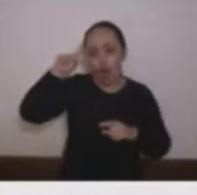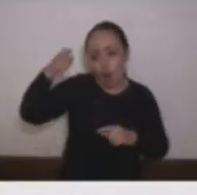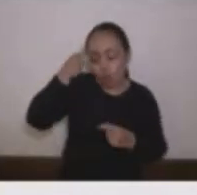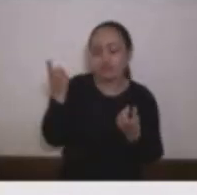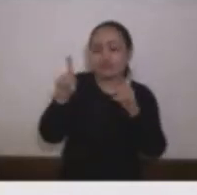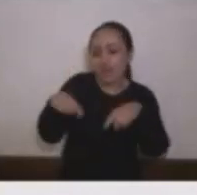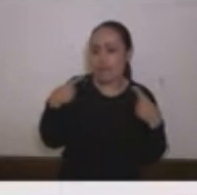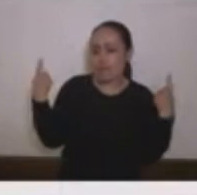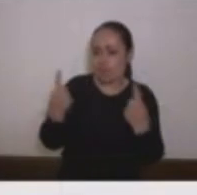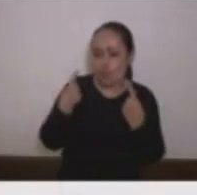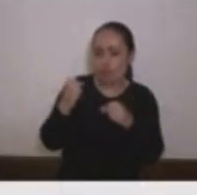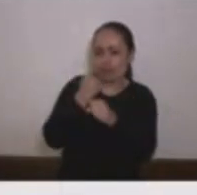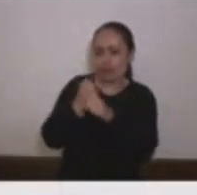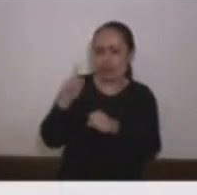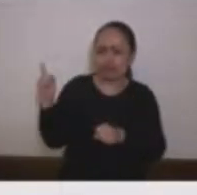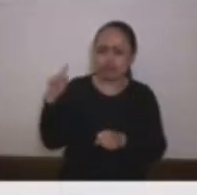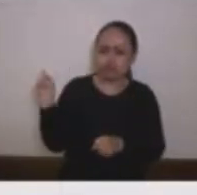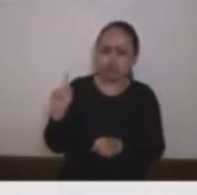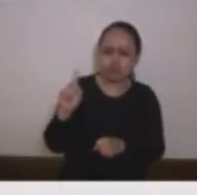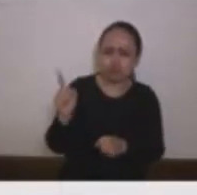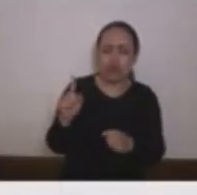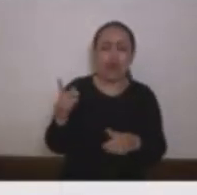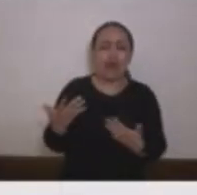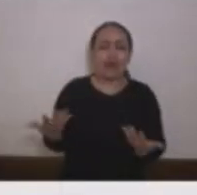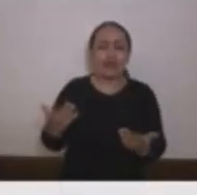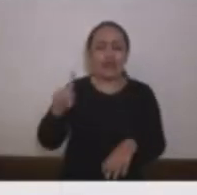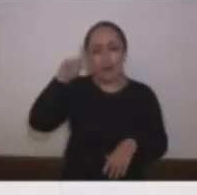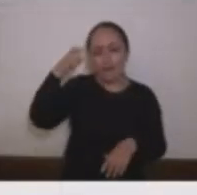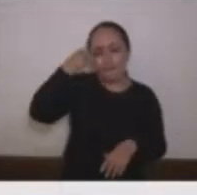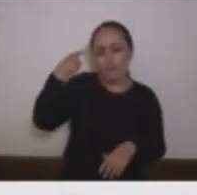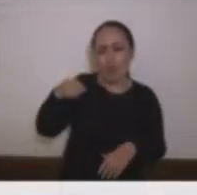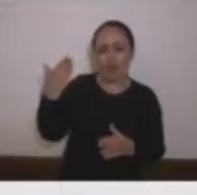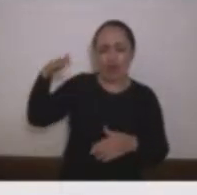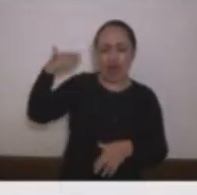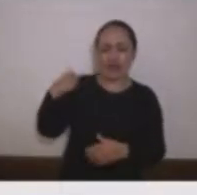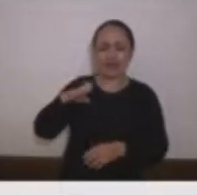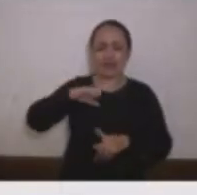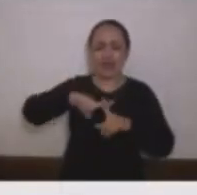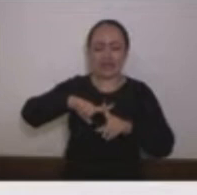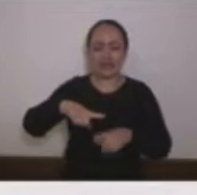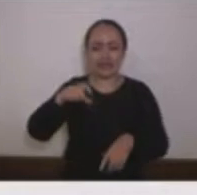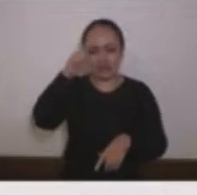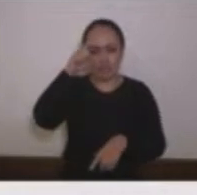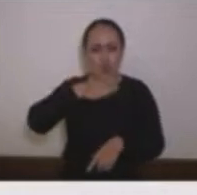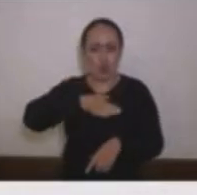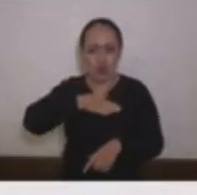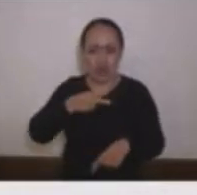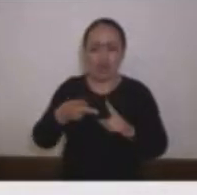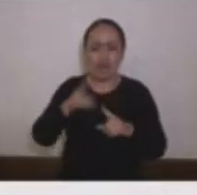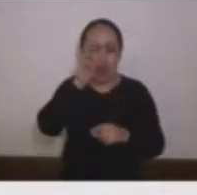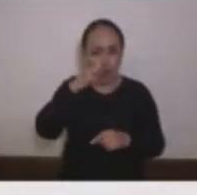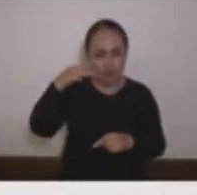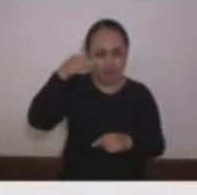la constitución toda su experiencia pública se concentra en los gobiernos del expresidente Álvaro Uribe y Juan Manuel Santos y se